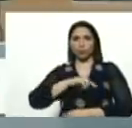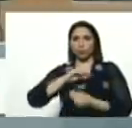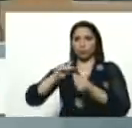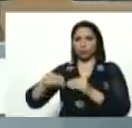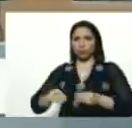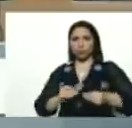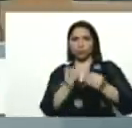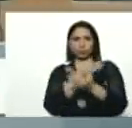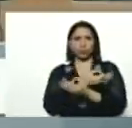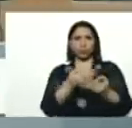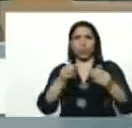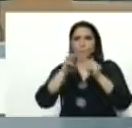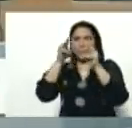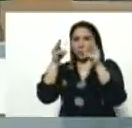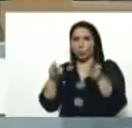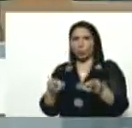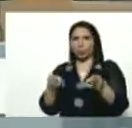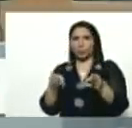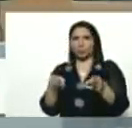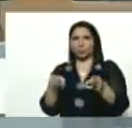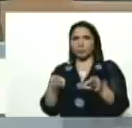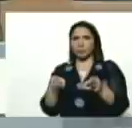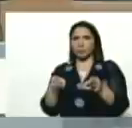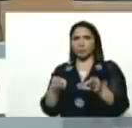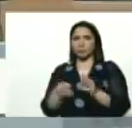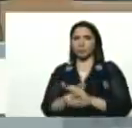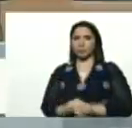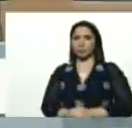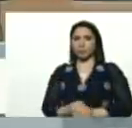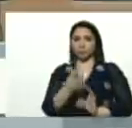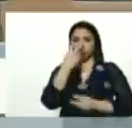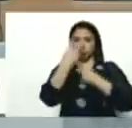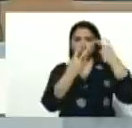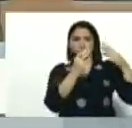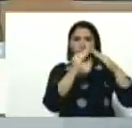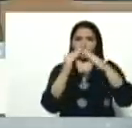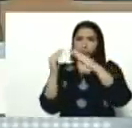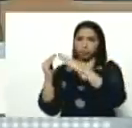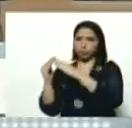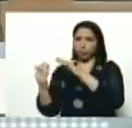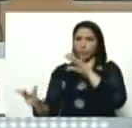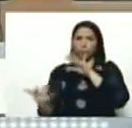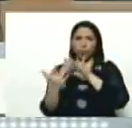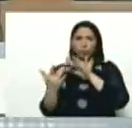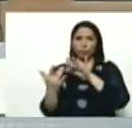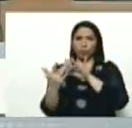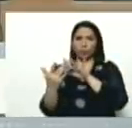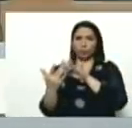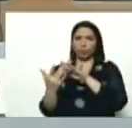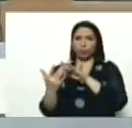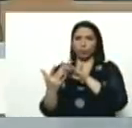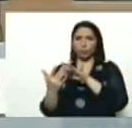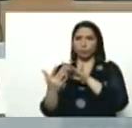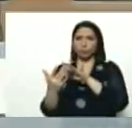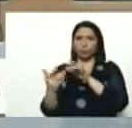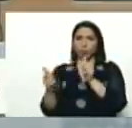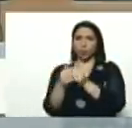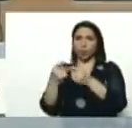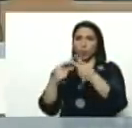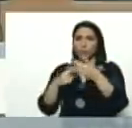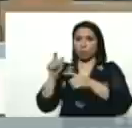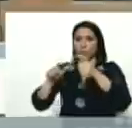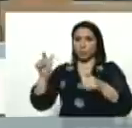metodología, de, la visita, casa por casa, del contacto directo, hoy nuestros